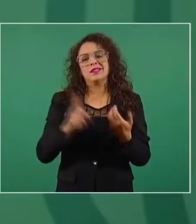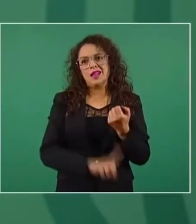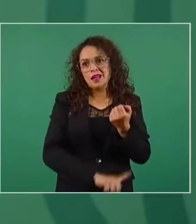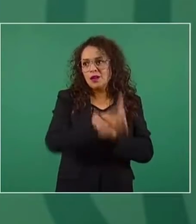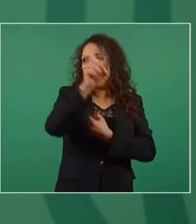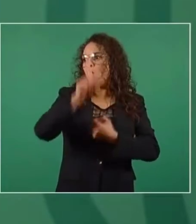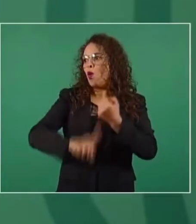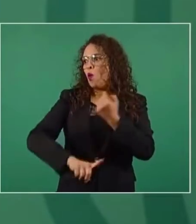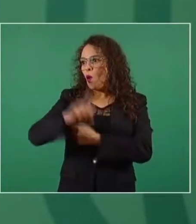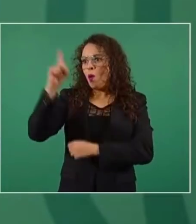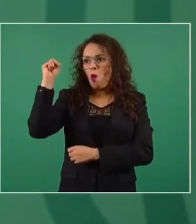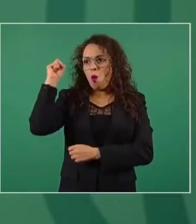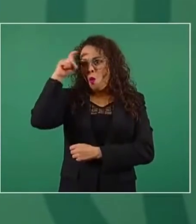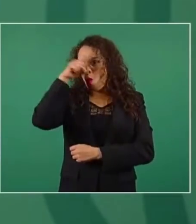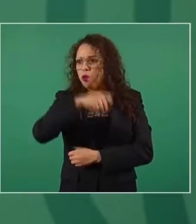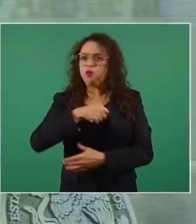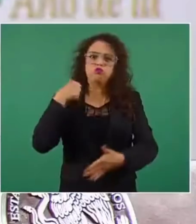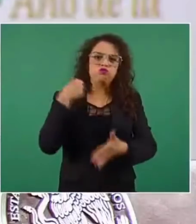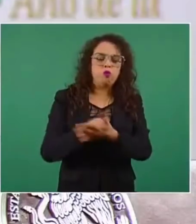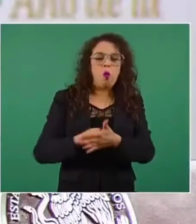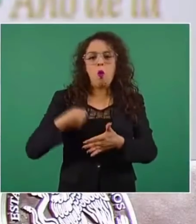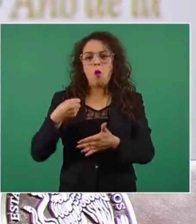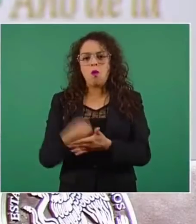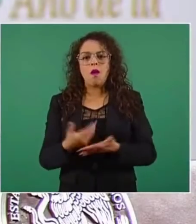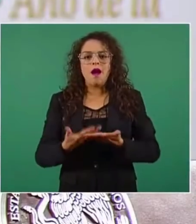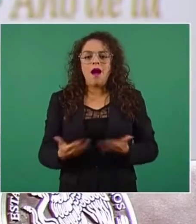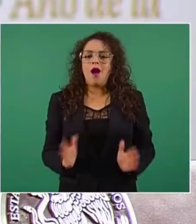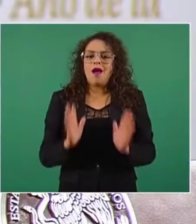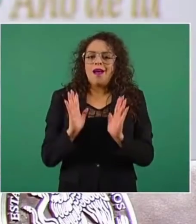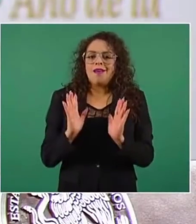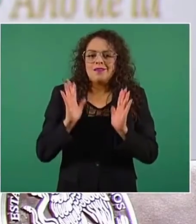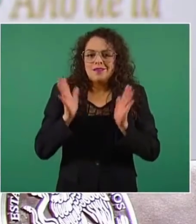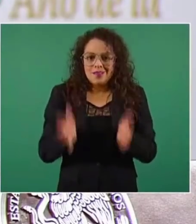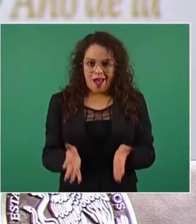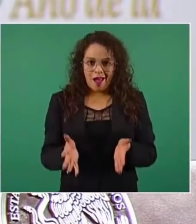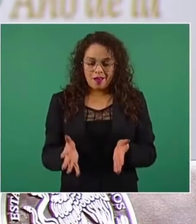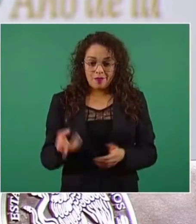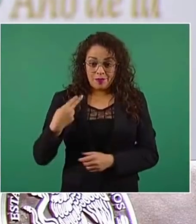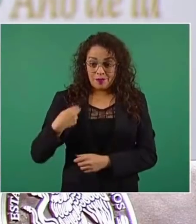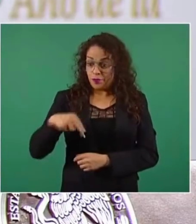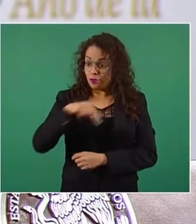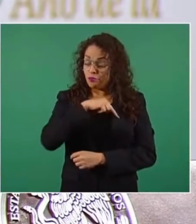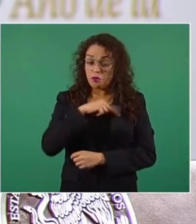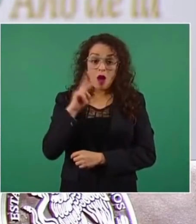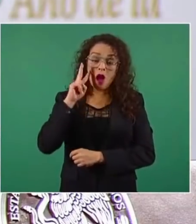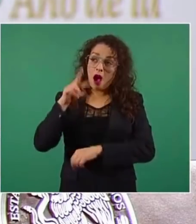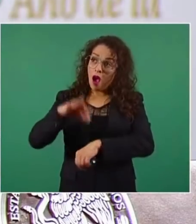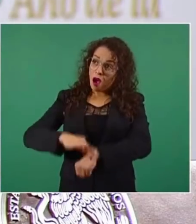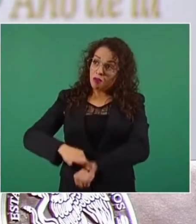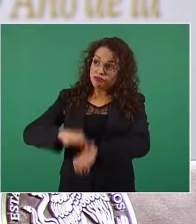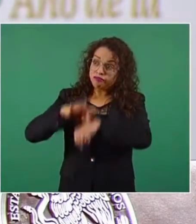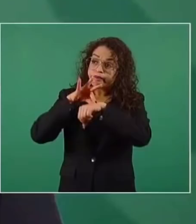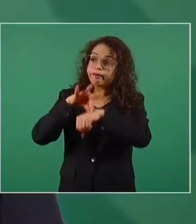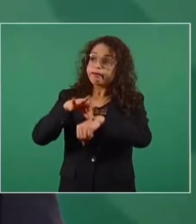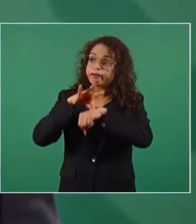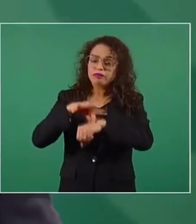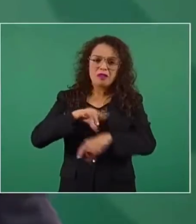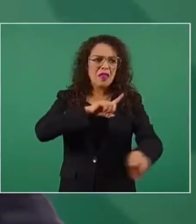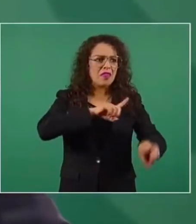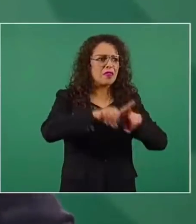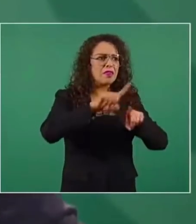obviamente nos consta que en muchos países de todos los continentes